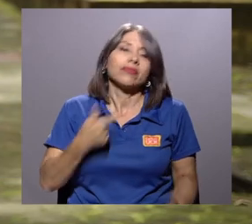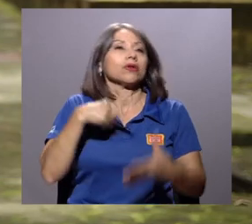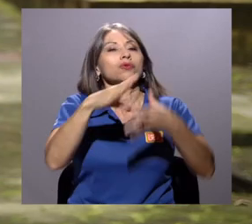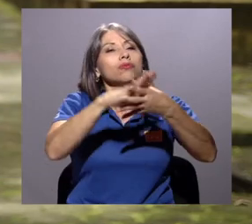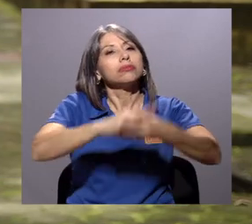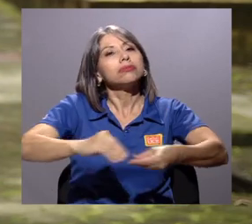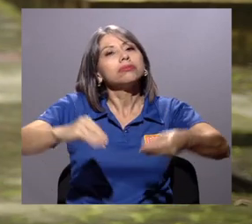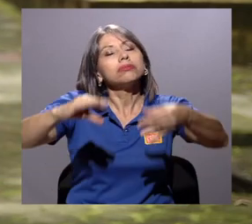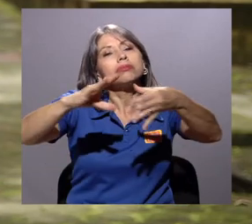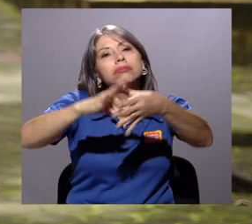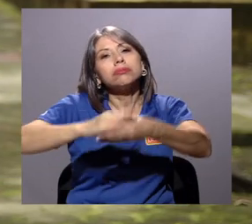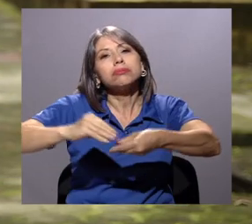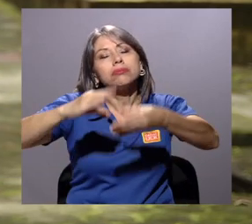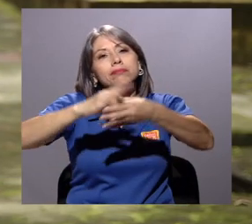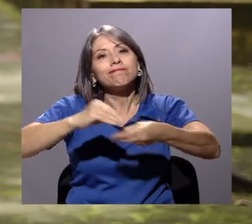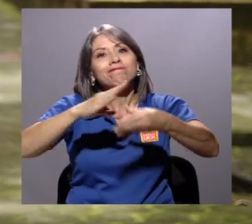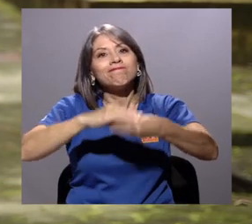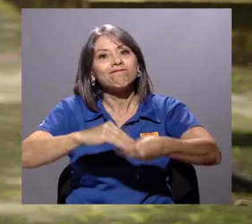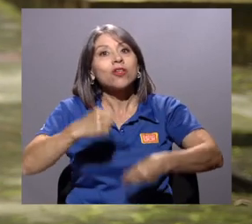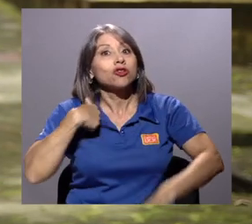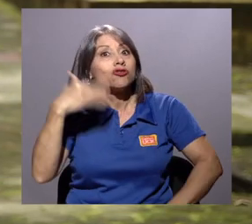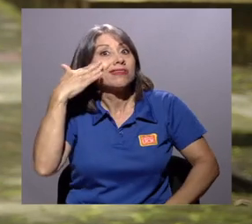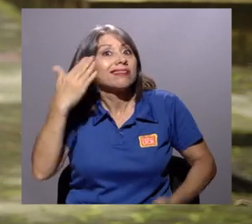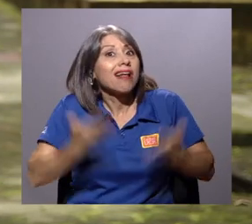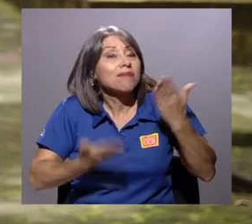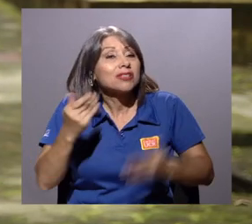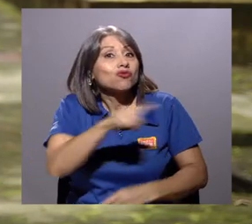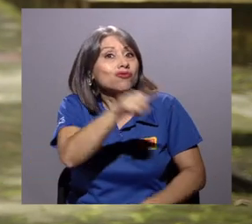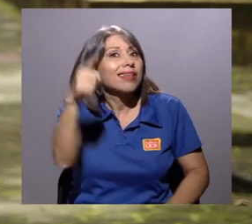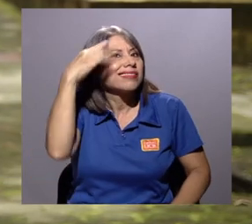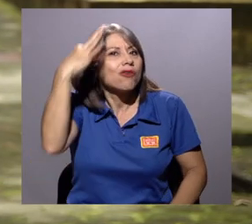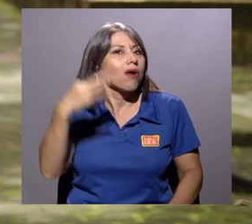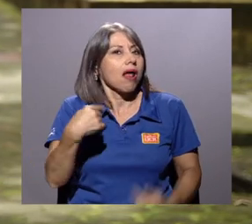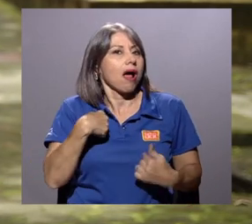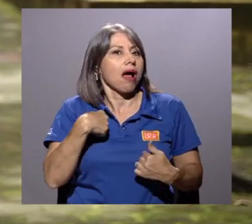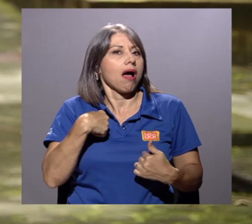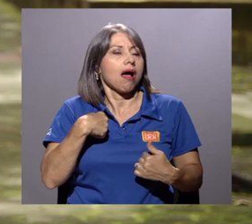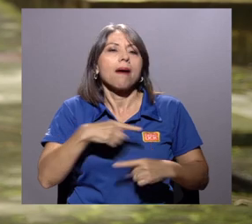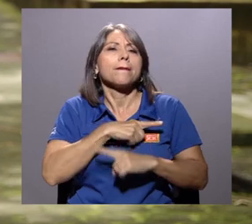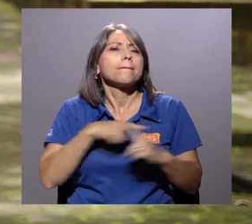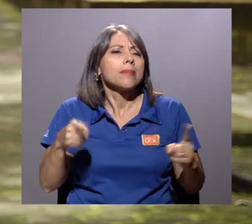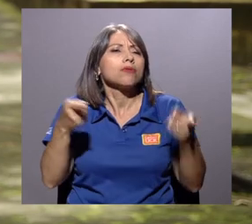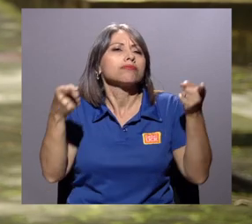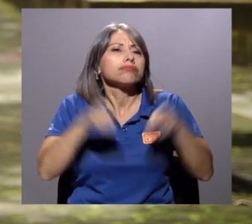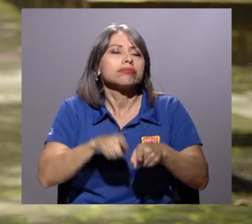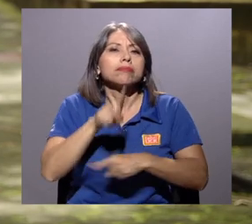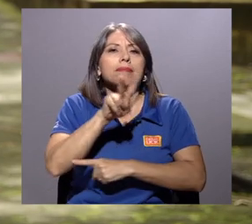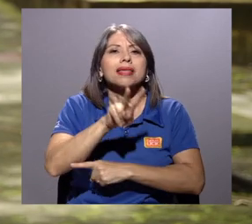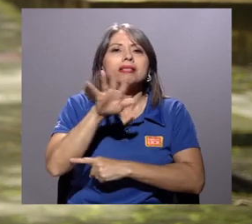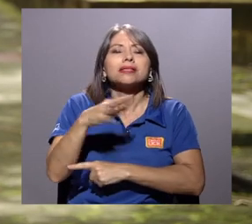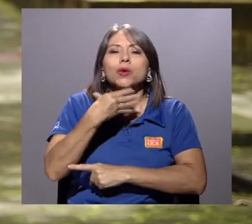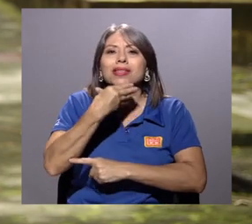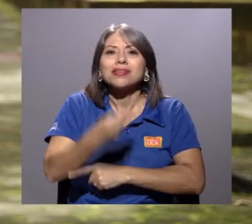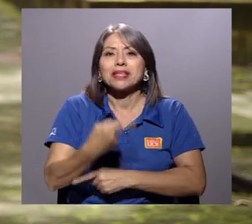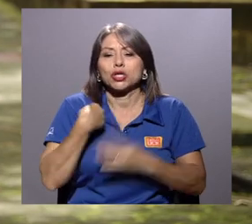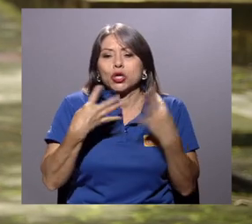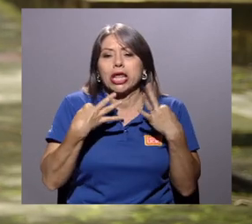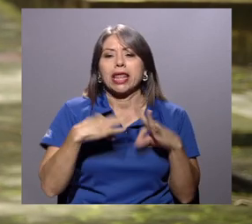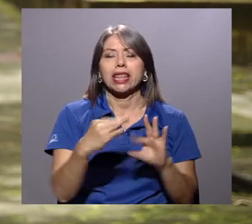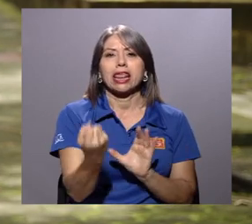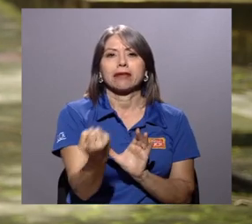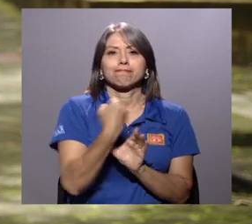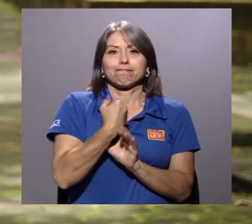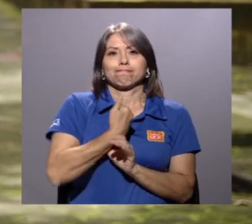Les voy a contar una historia, yo sé que tal vez no me vayan a creer, pero fue un 25 de diciembre cuando traté de